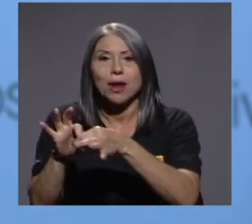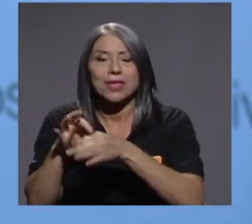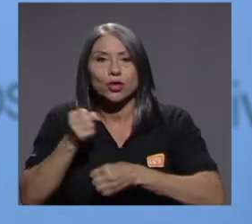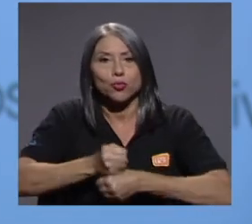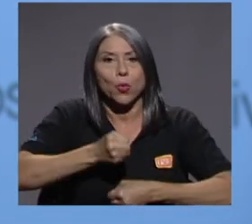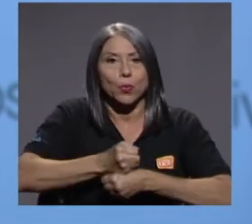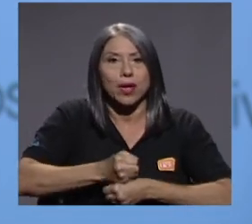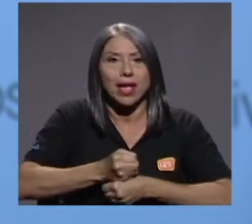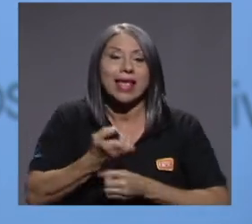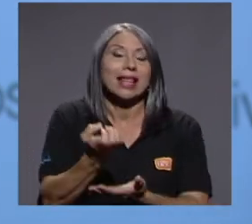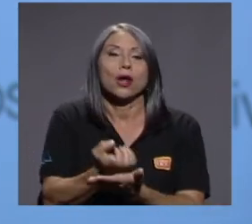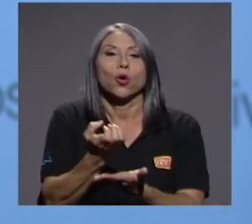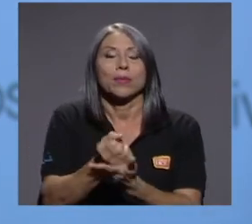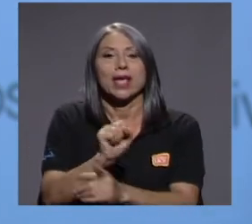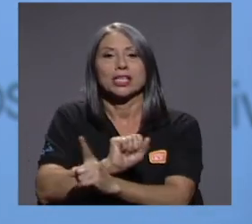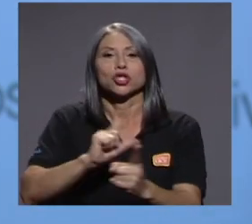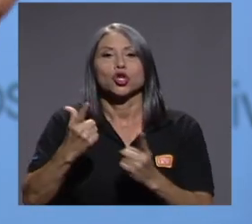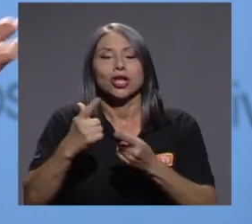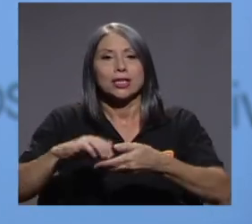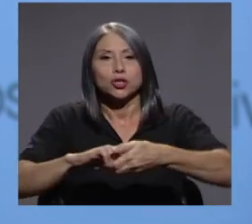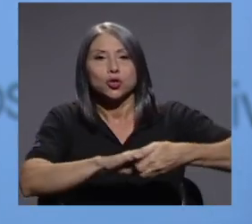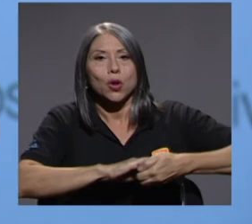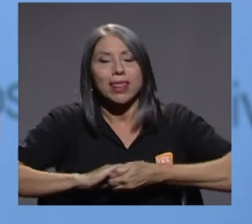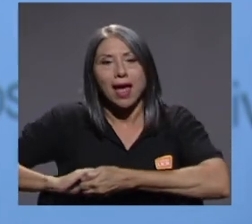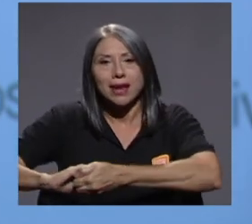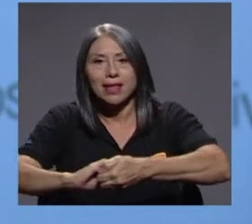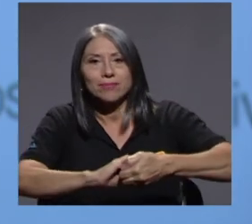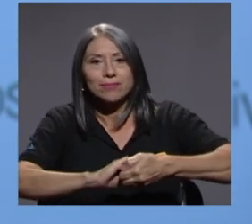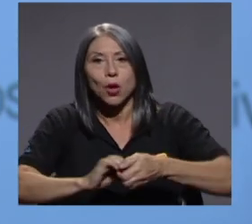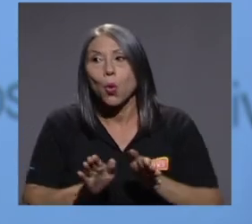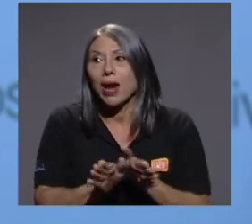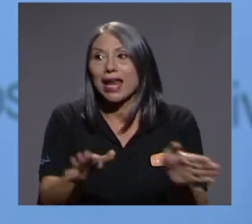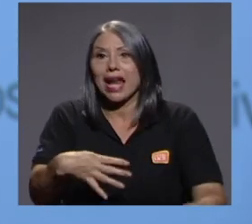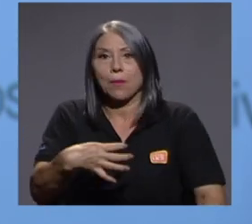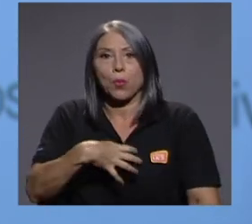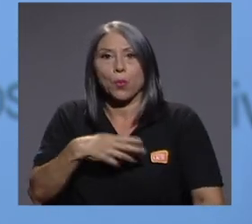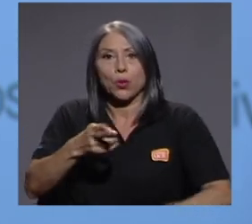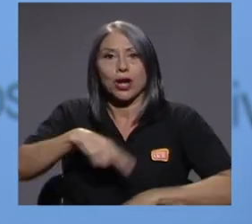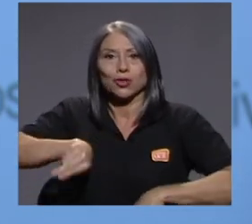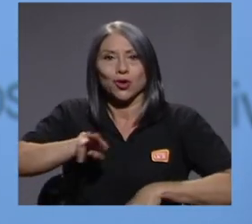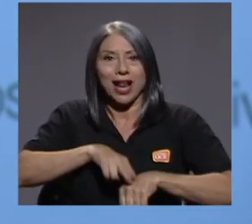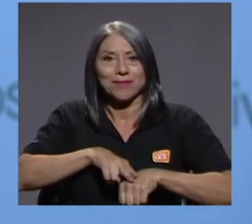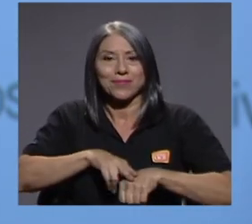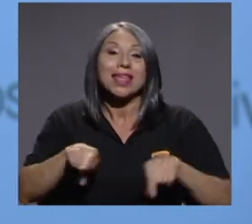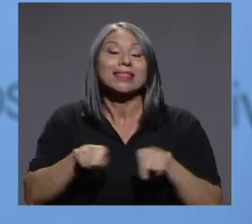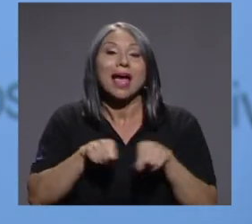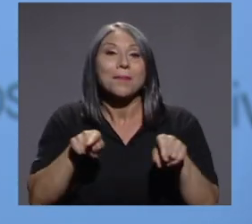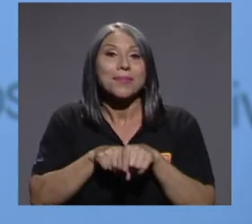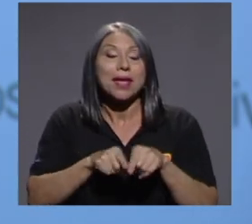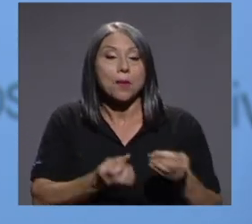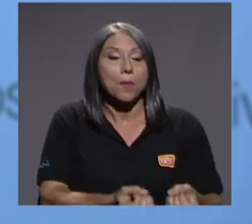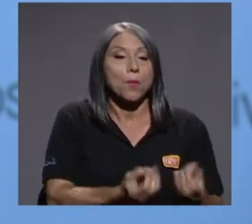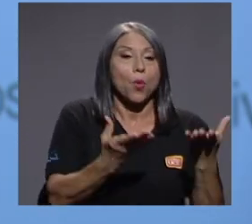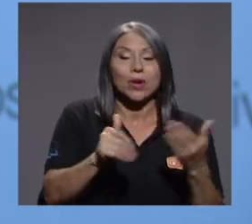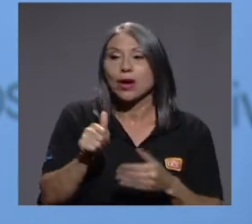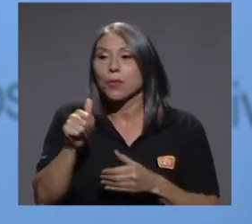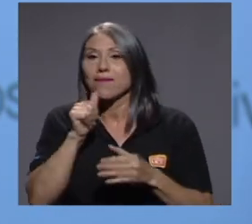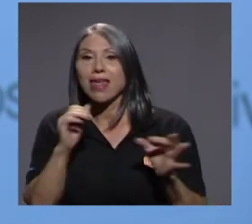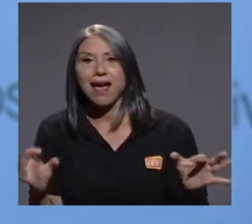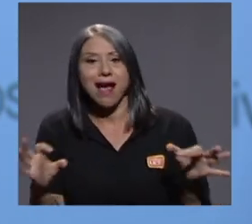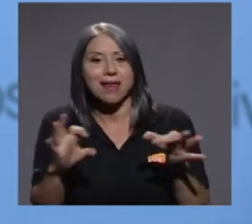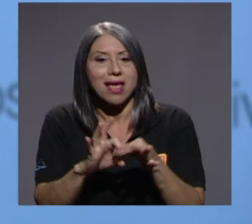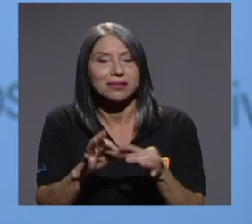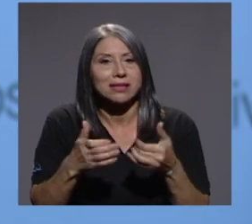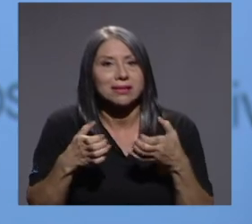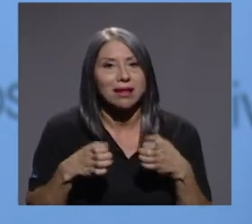economía social solidaria o en general de lo nacional y las alianzas estratégicas público-privadas son clave